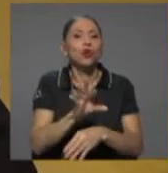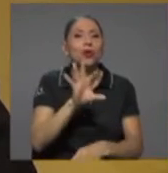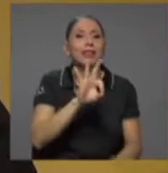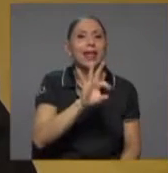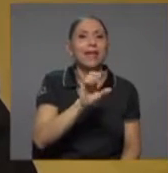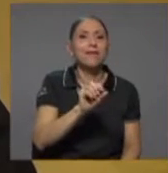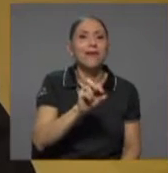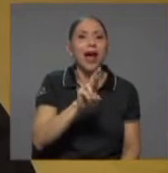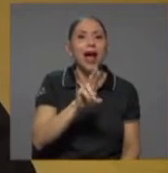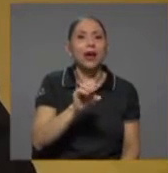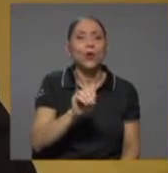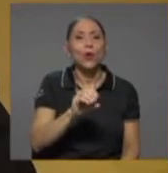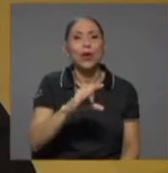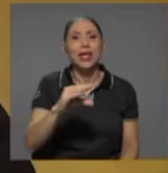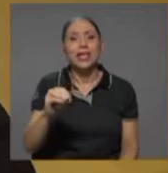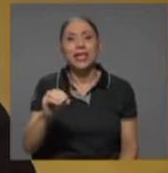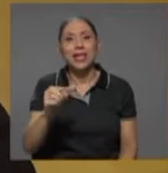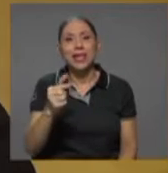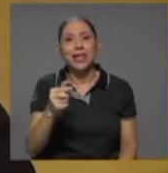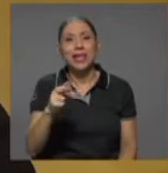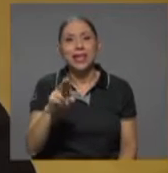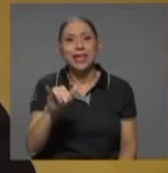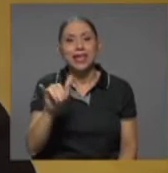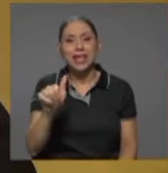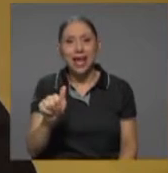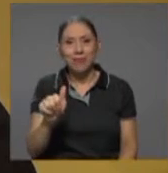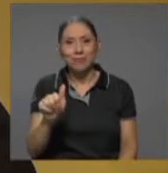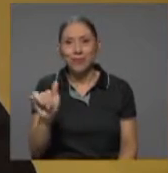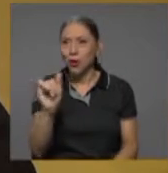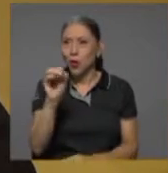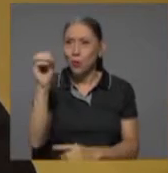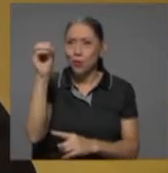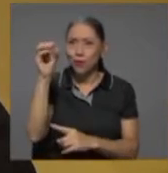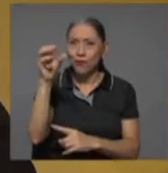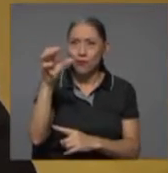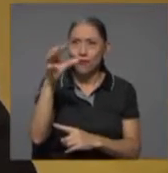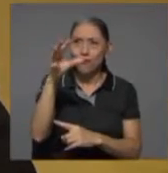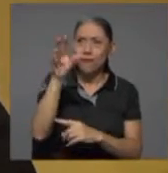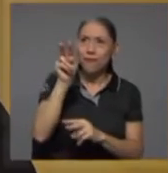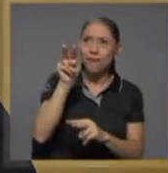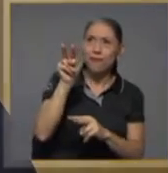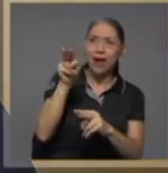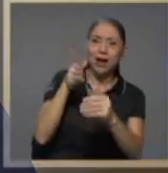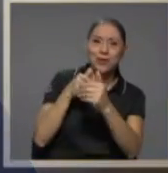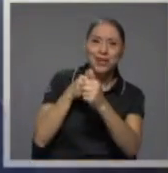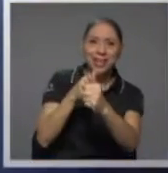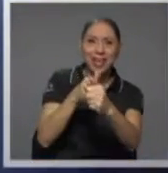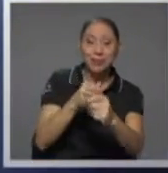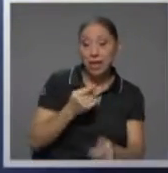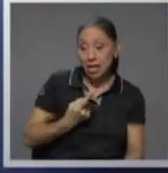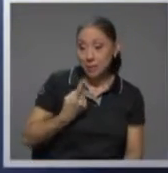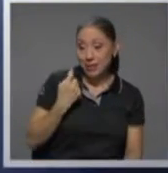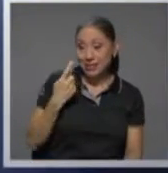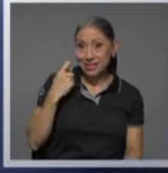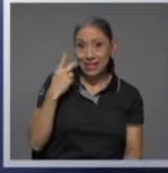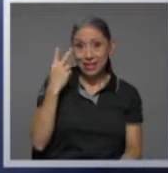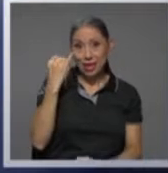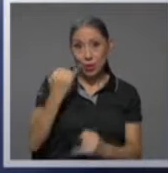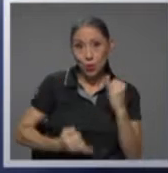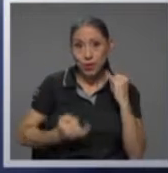y más recientemente, en los dos últimos años,